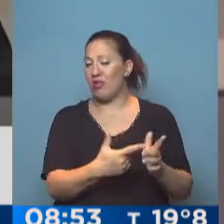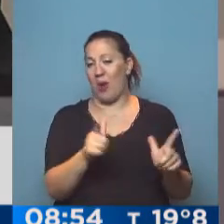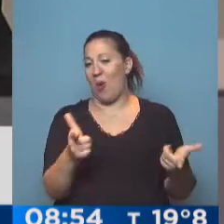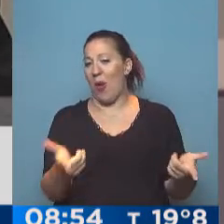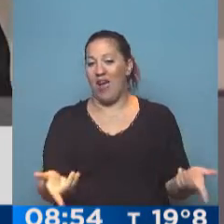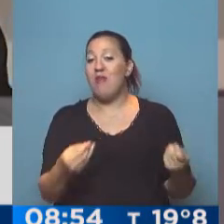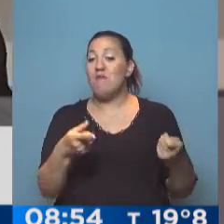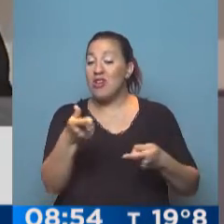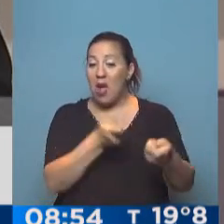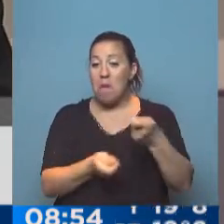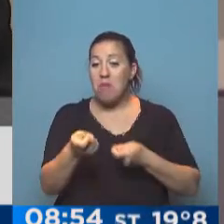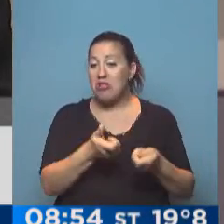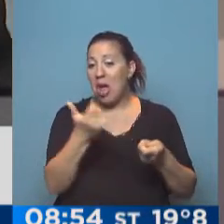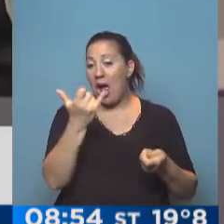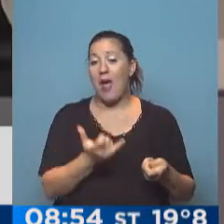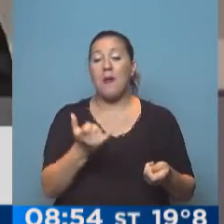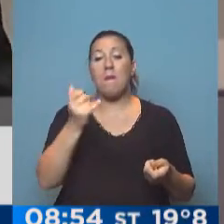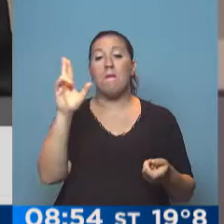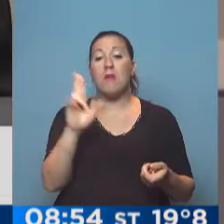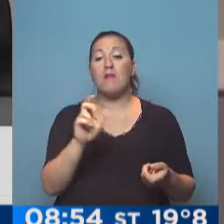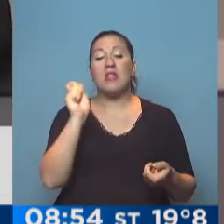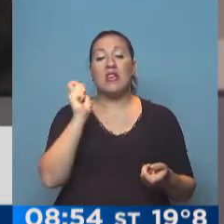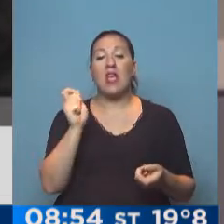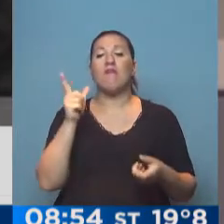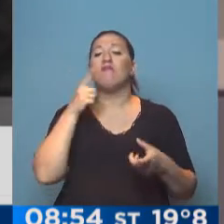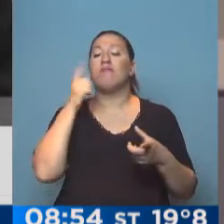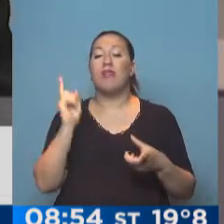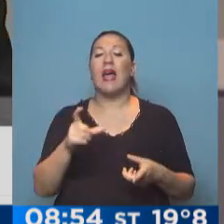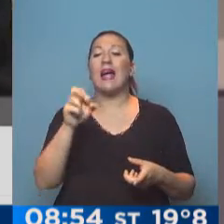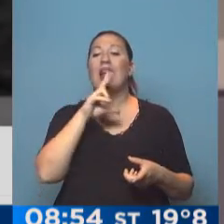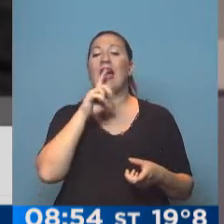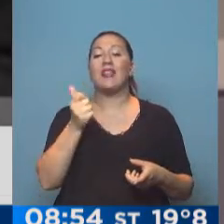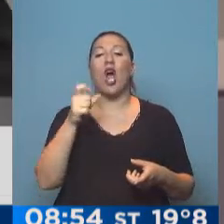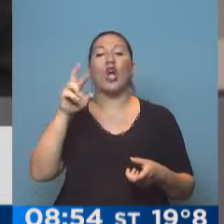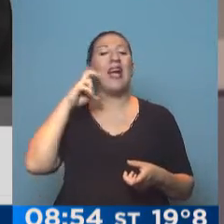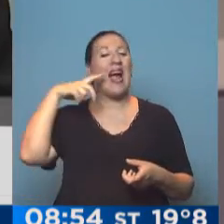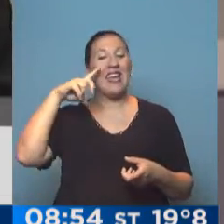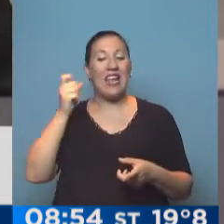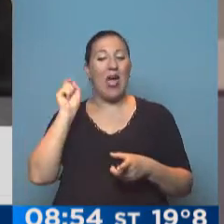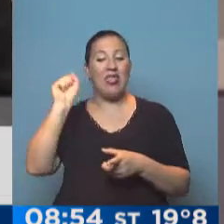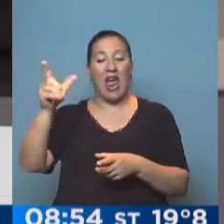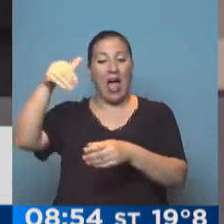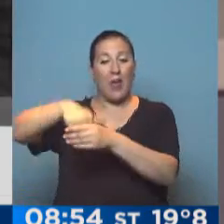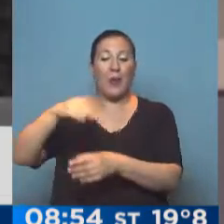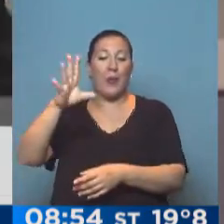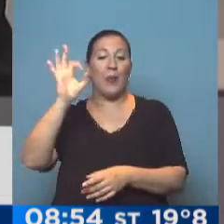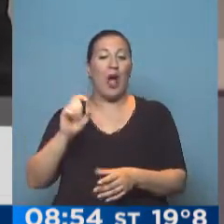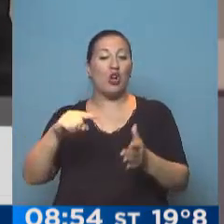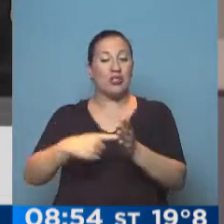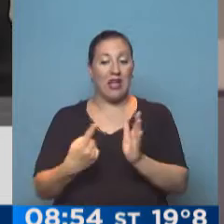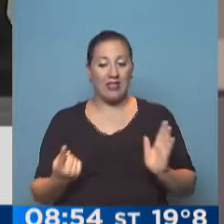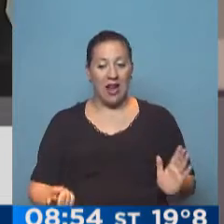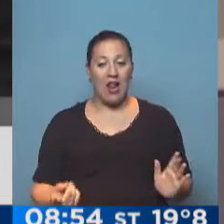tipo de operaciones está autorizada por la carta orgánica del Banco Central. Es una operación de intervención